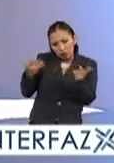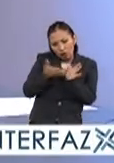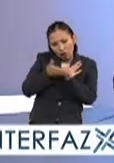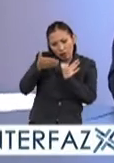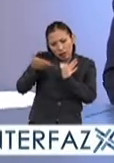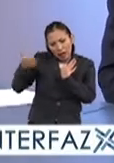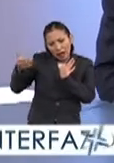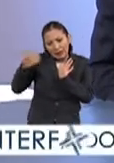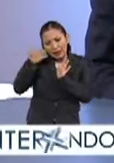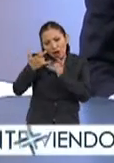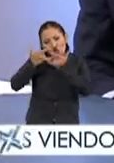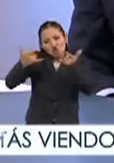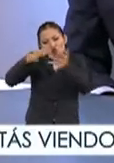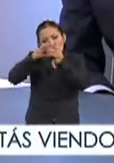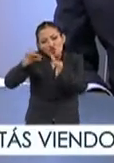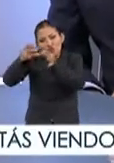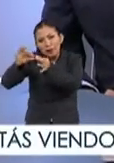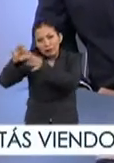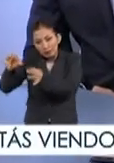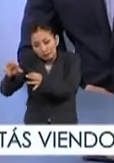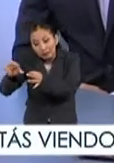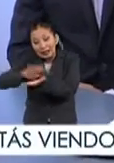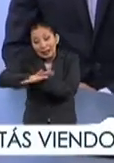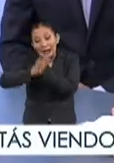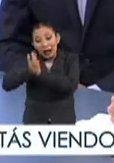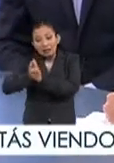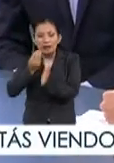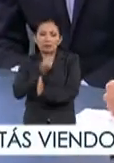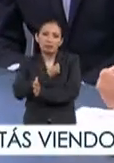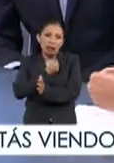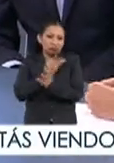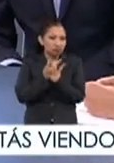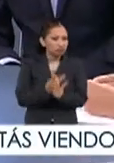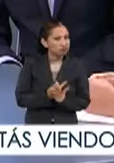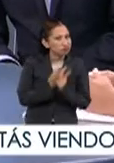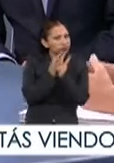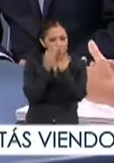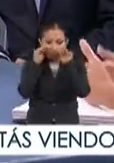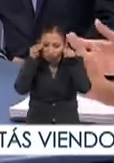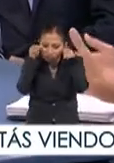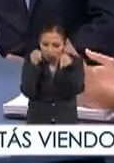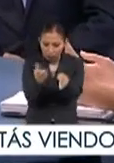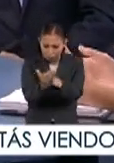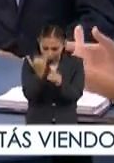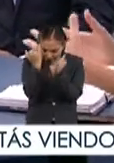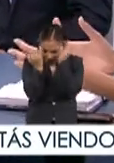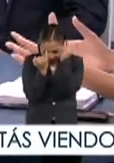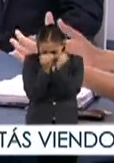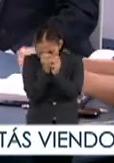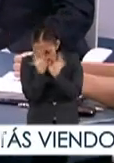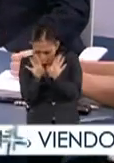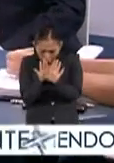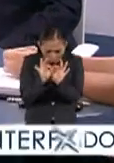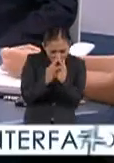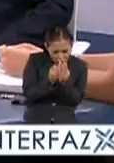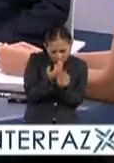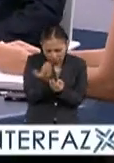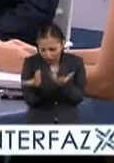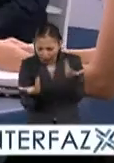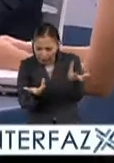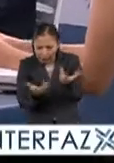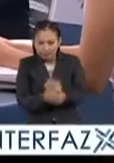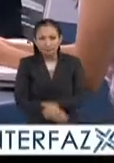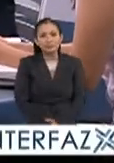a aquello que quieren contar y obvio tener paciencia tener concentración y mucha creatividad el hecho de crear